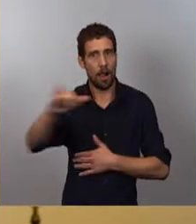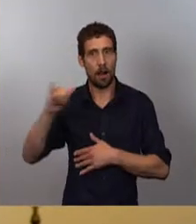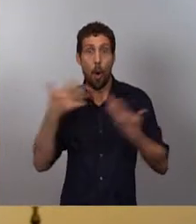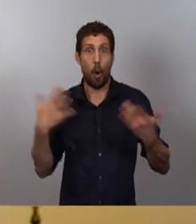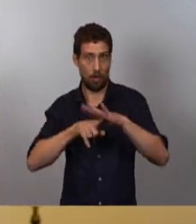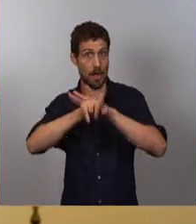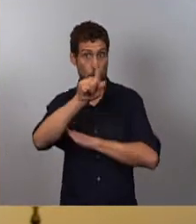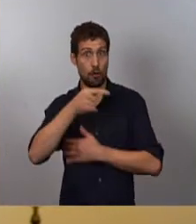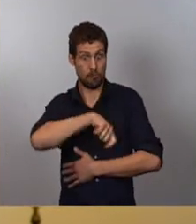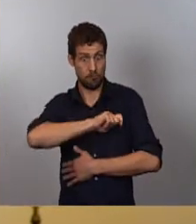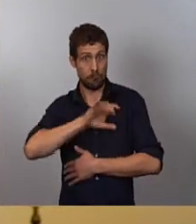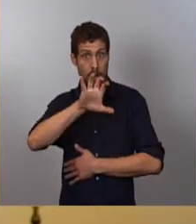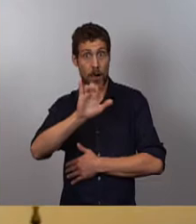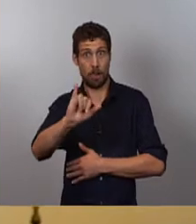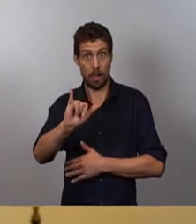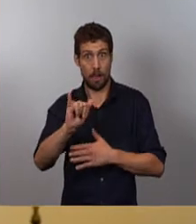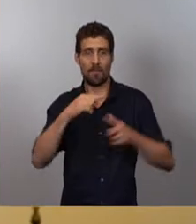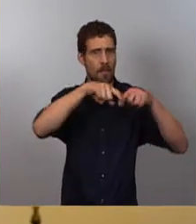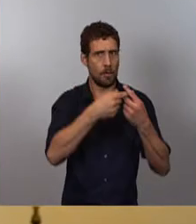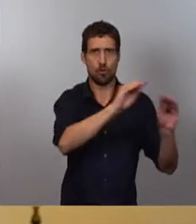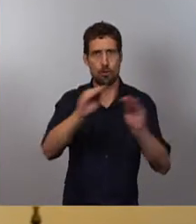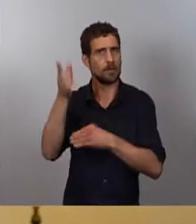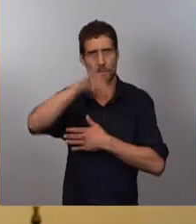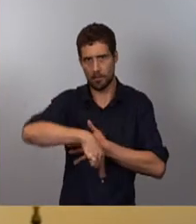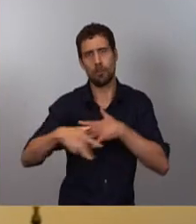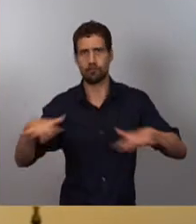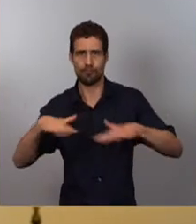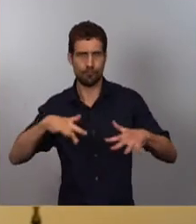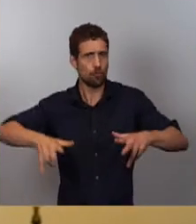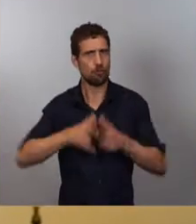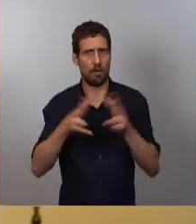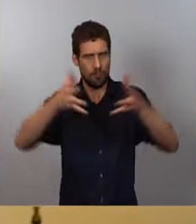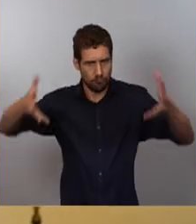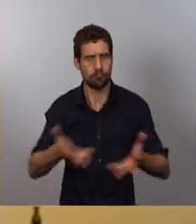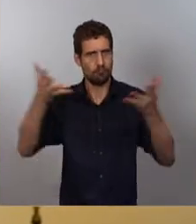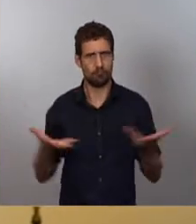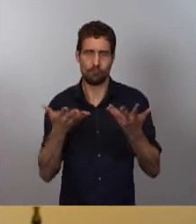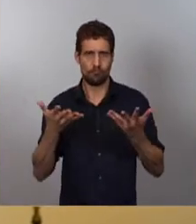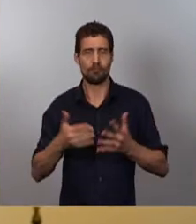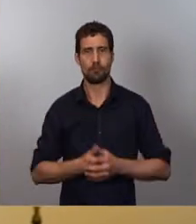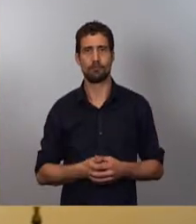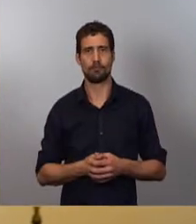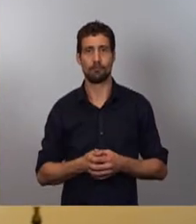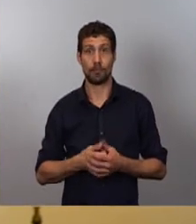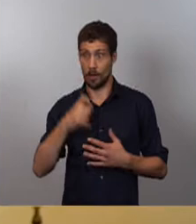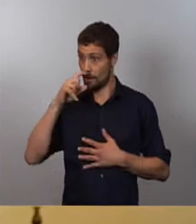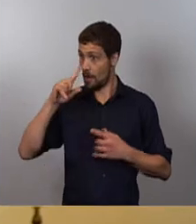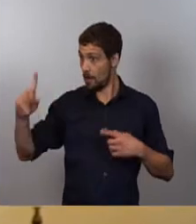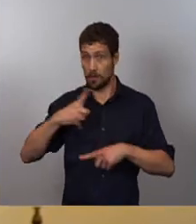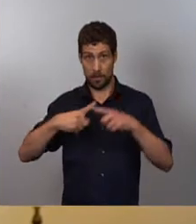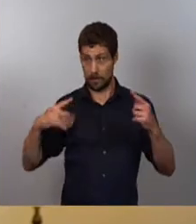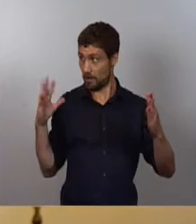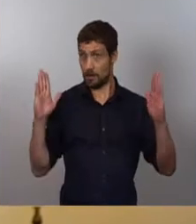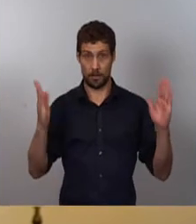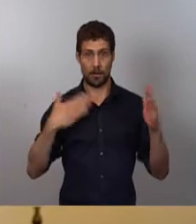nuestro país, así como de sus familias, potenciando el gran activo social que representan. Durante este último año y medio la pandemia nos ha